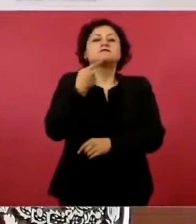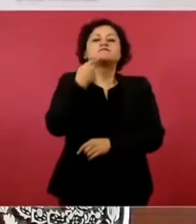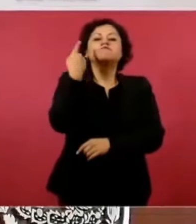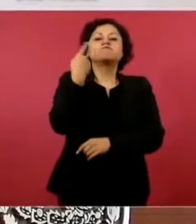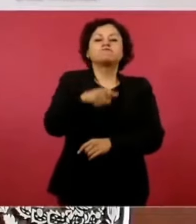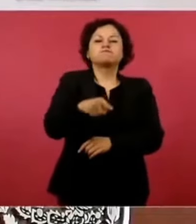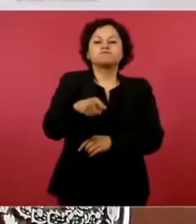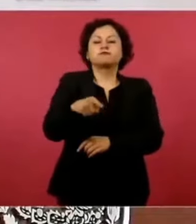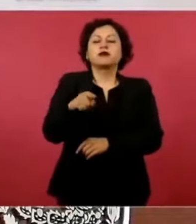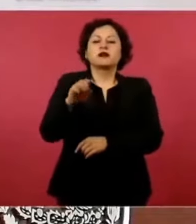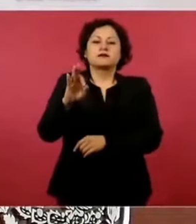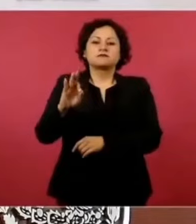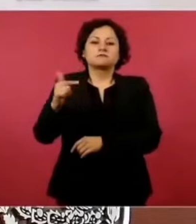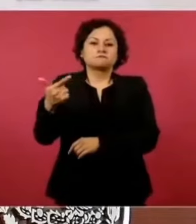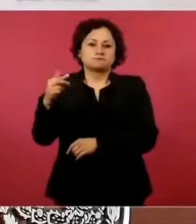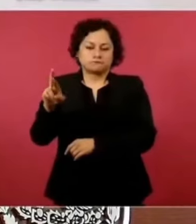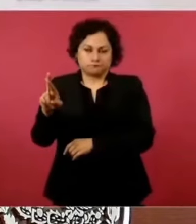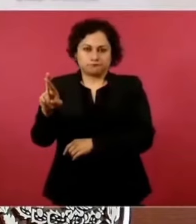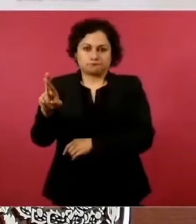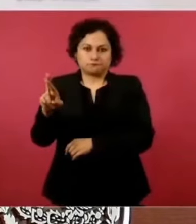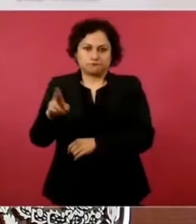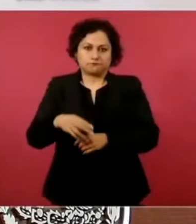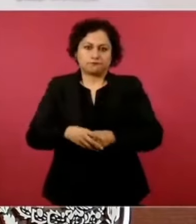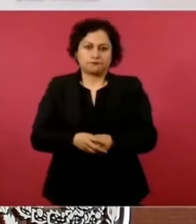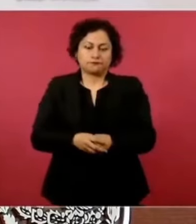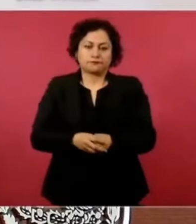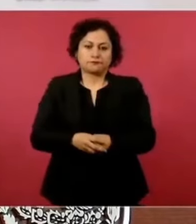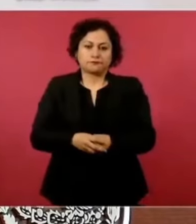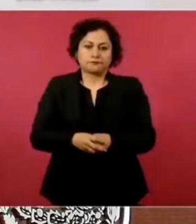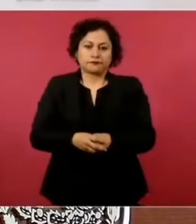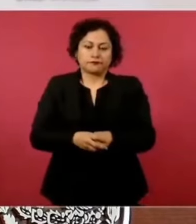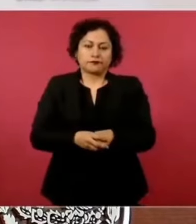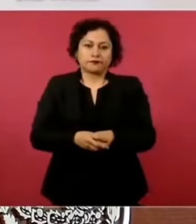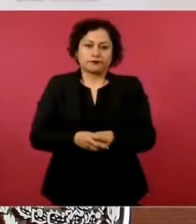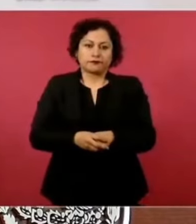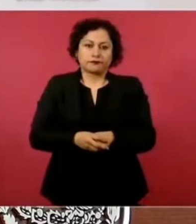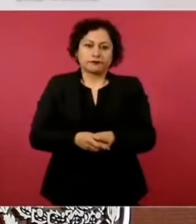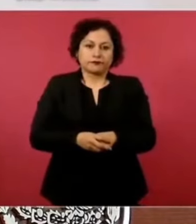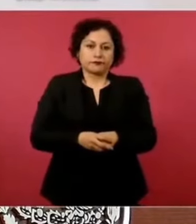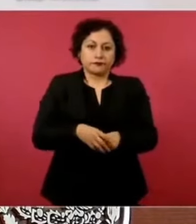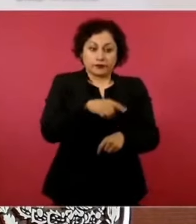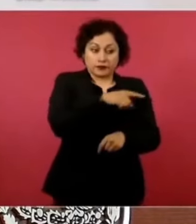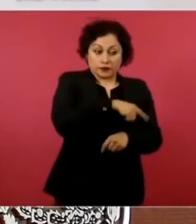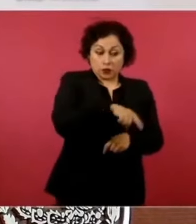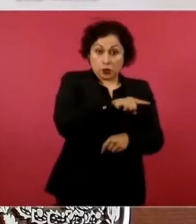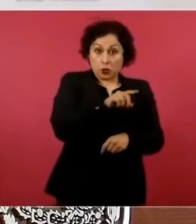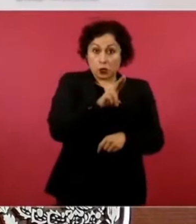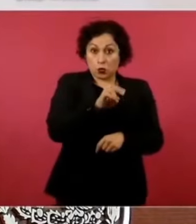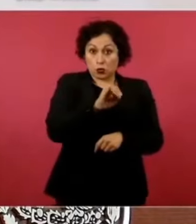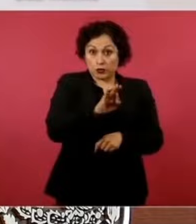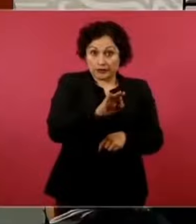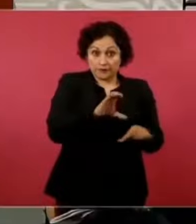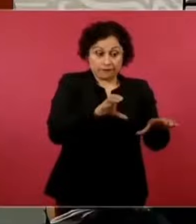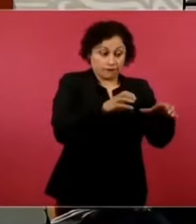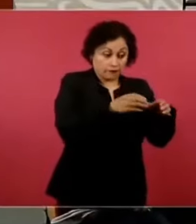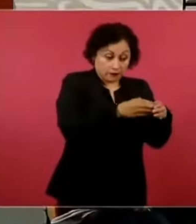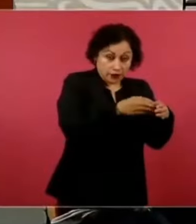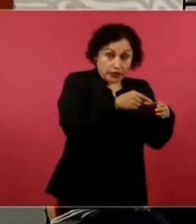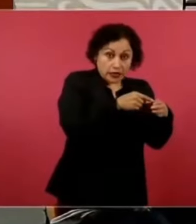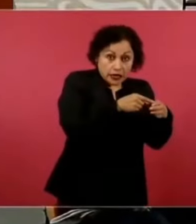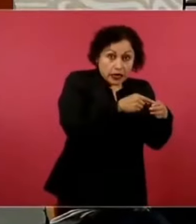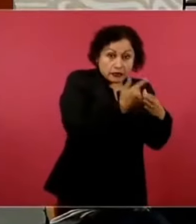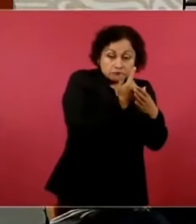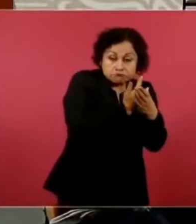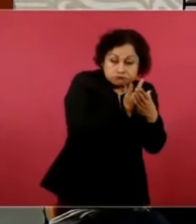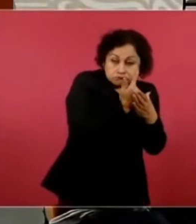Los productos de inteligencia que realiza la Unidad de Inteligencia Financiera tienen